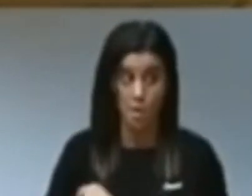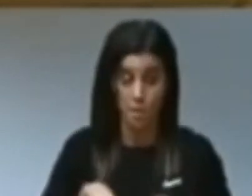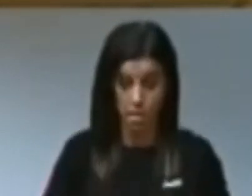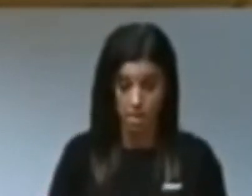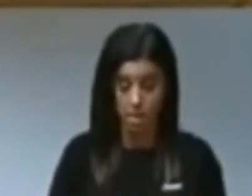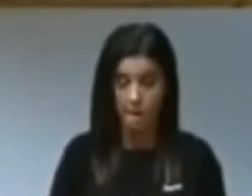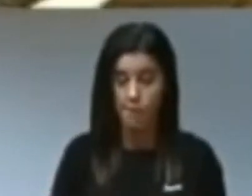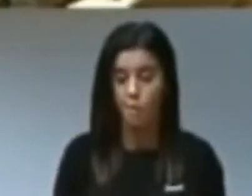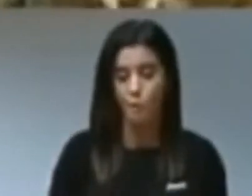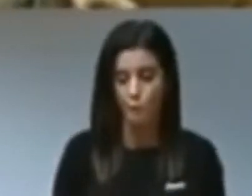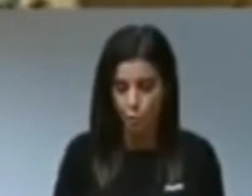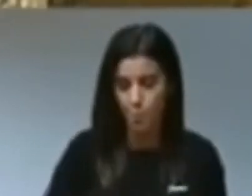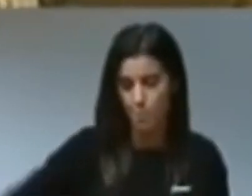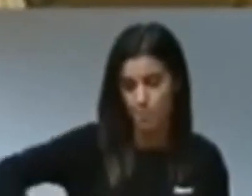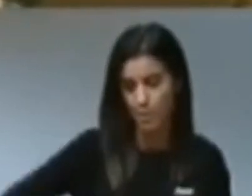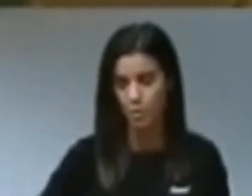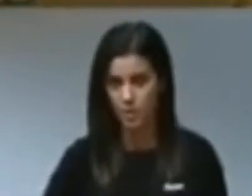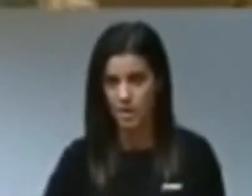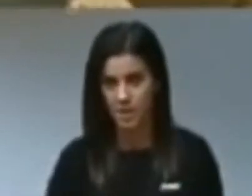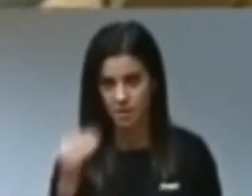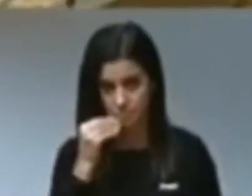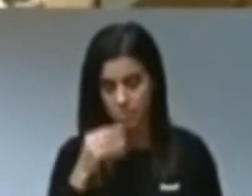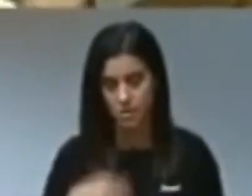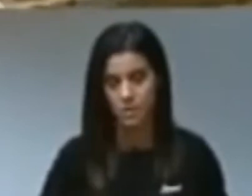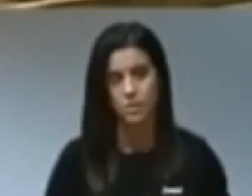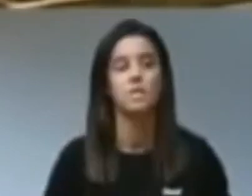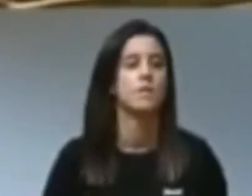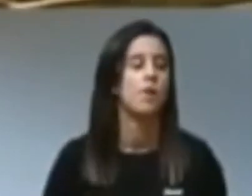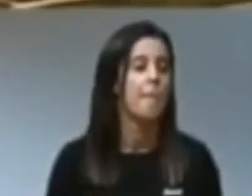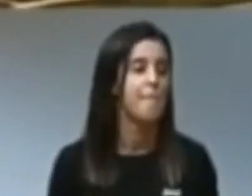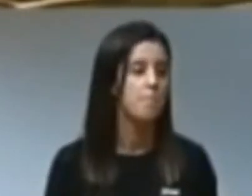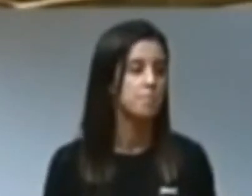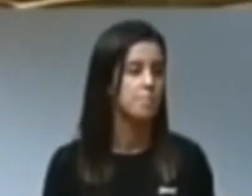gobierna junto a esta tropa. Gracias, presidente. Muchas gracias.